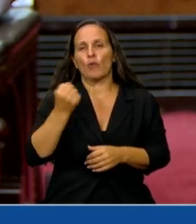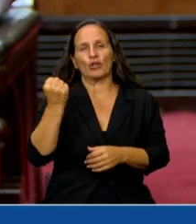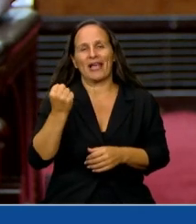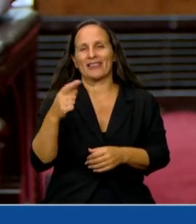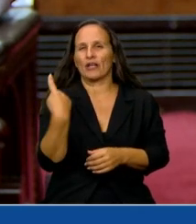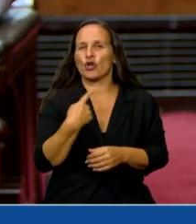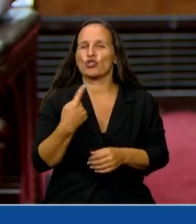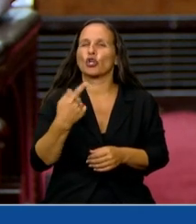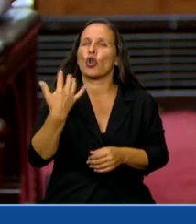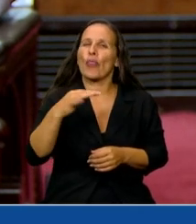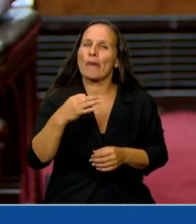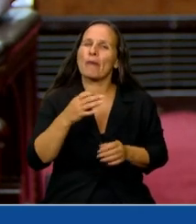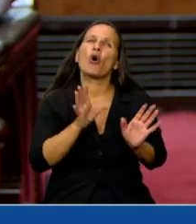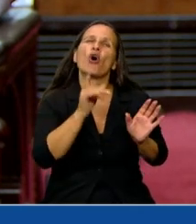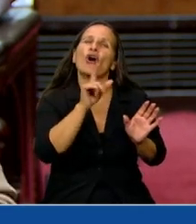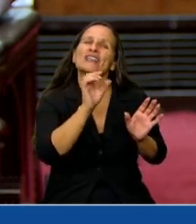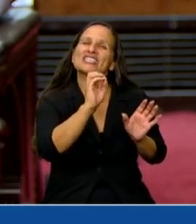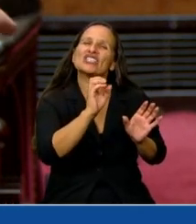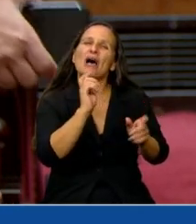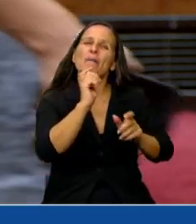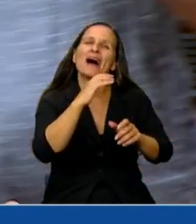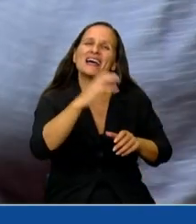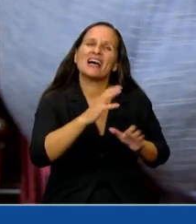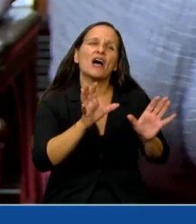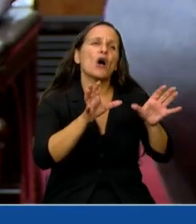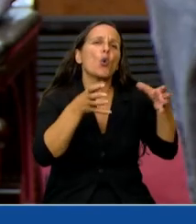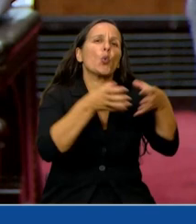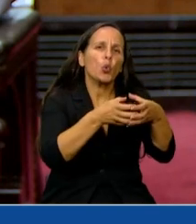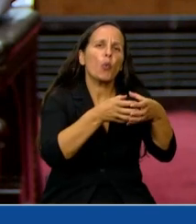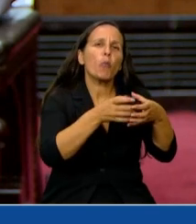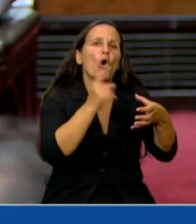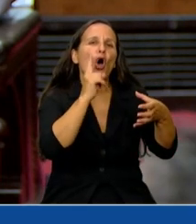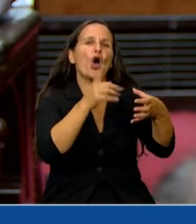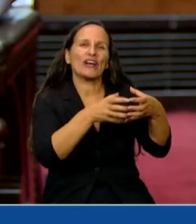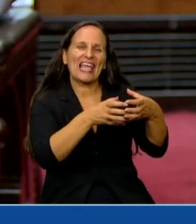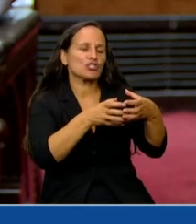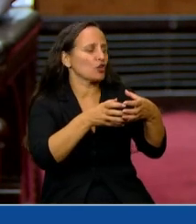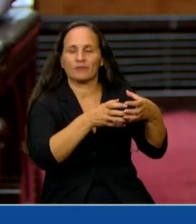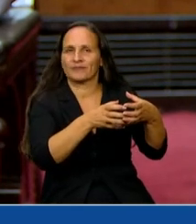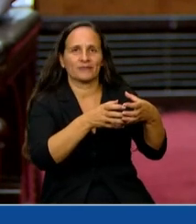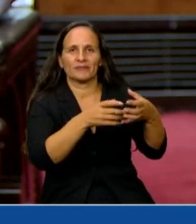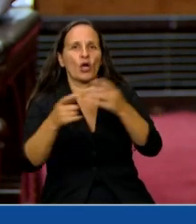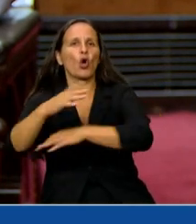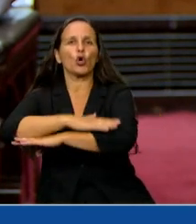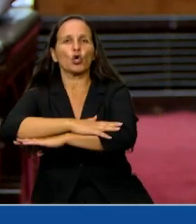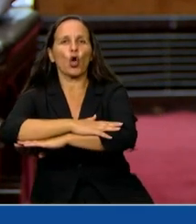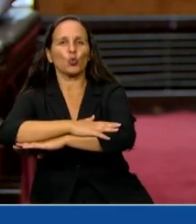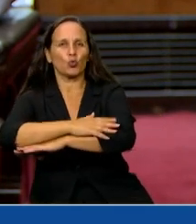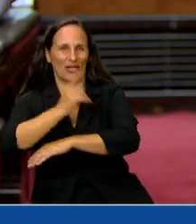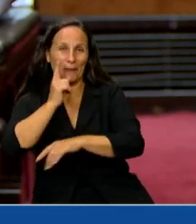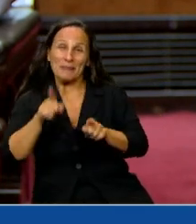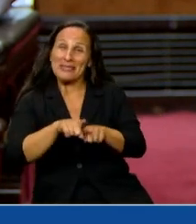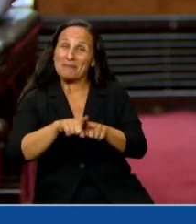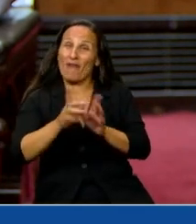concepto de grupo de riesgo y pasar al concepto de conductas de riesgo, que es lo que está reclamando justamente el diputado